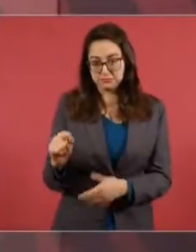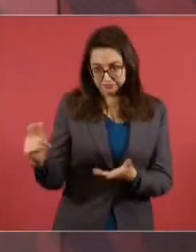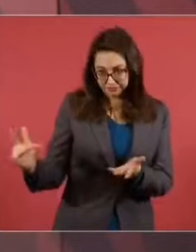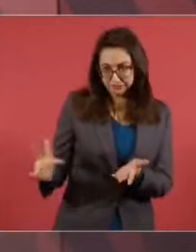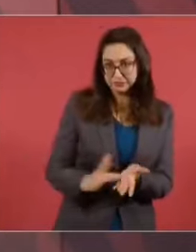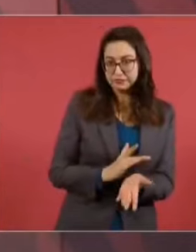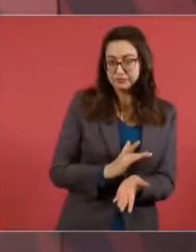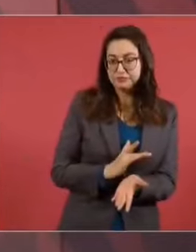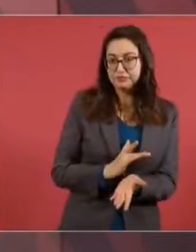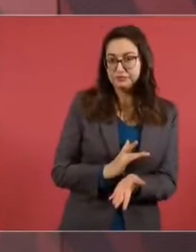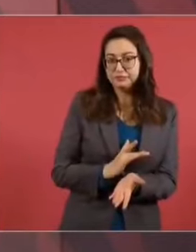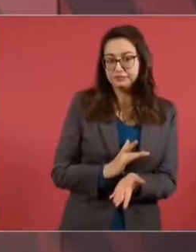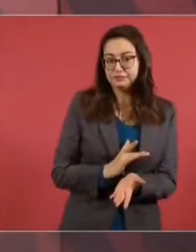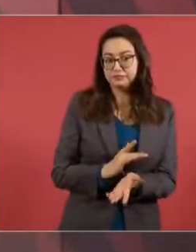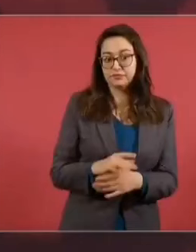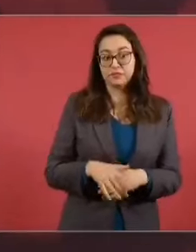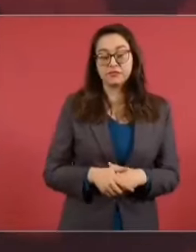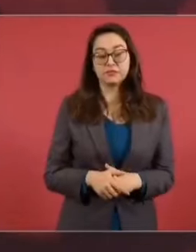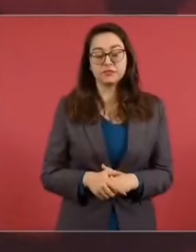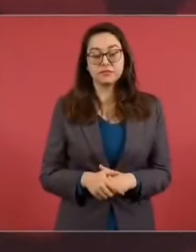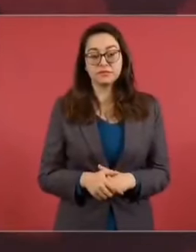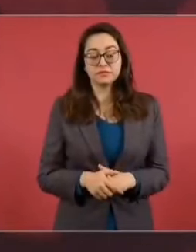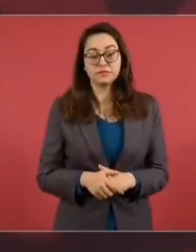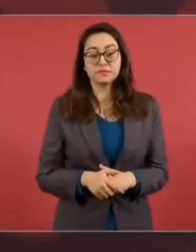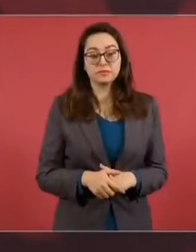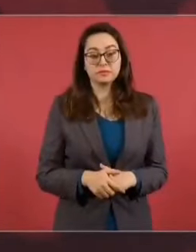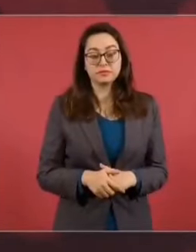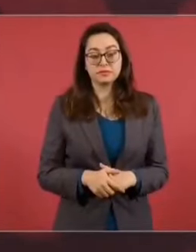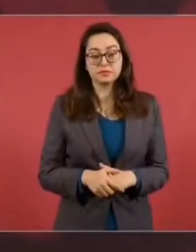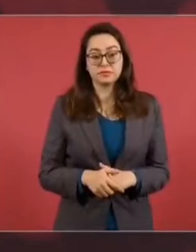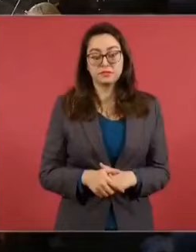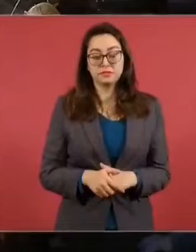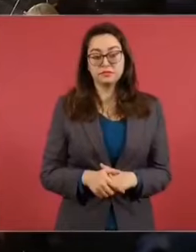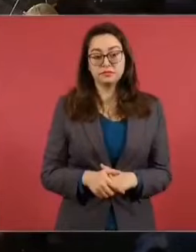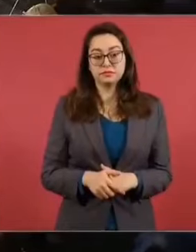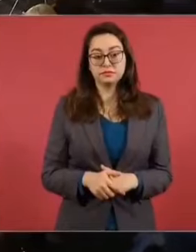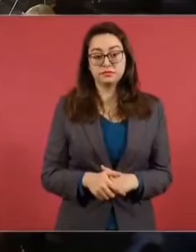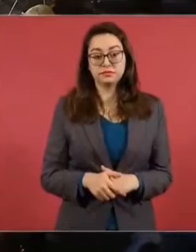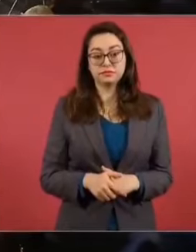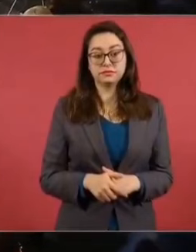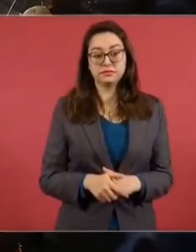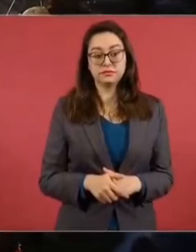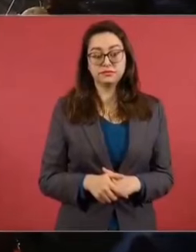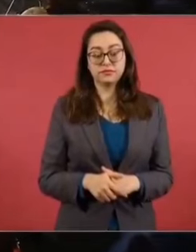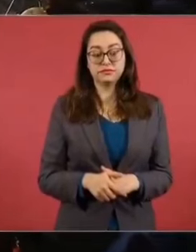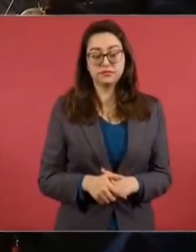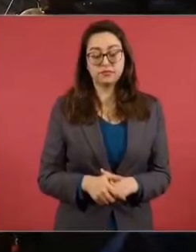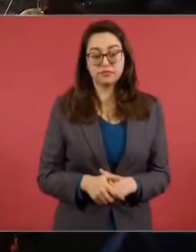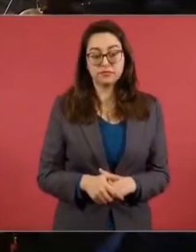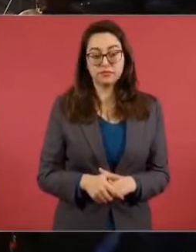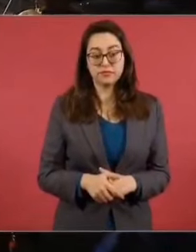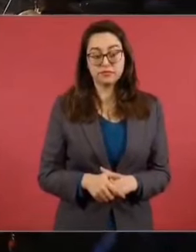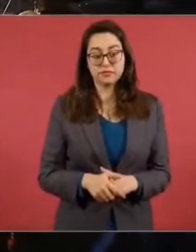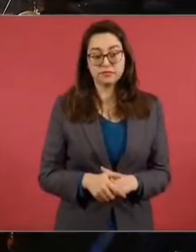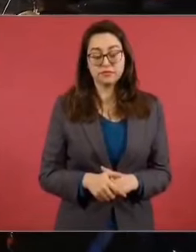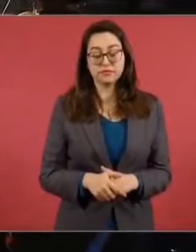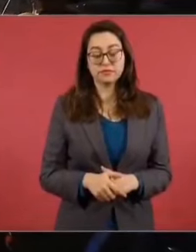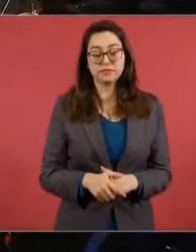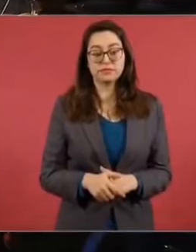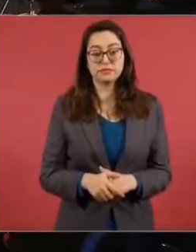a Anaya.